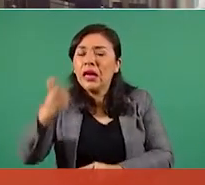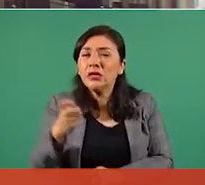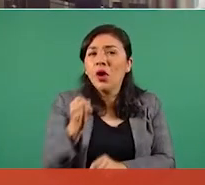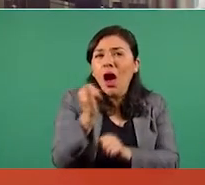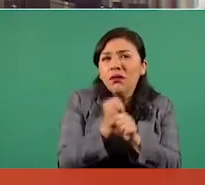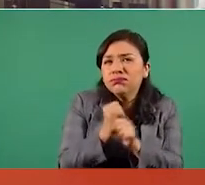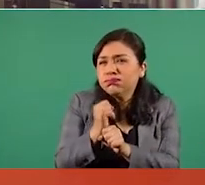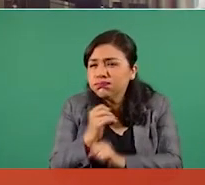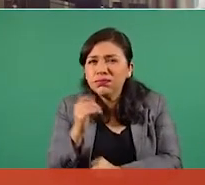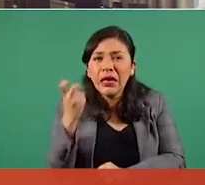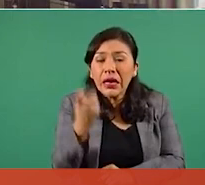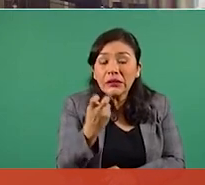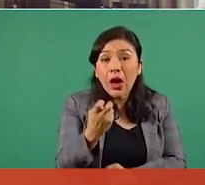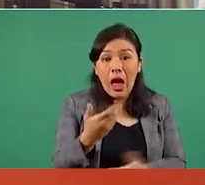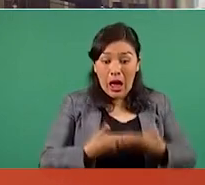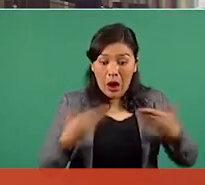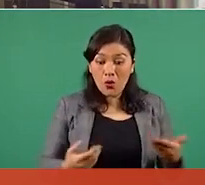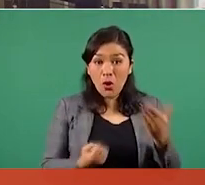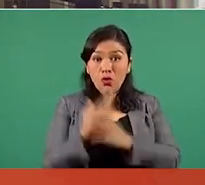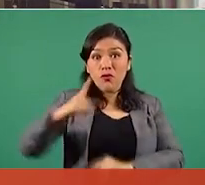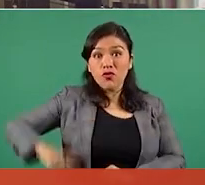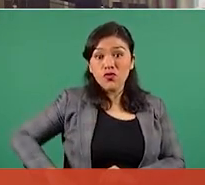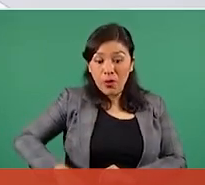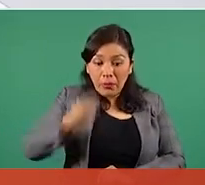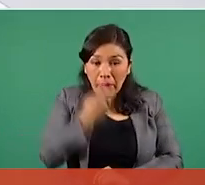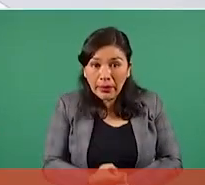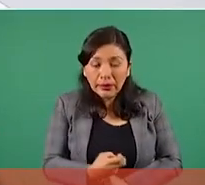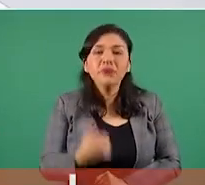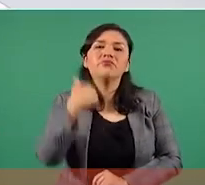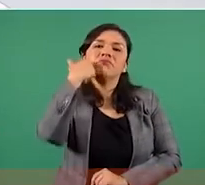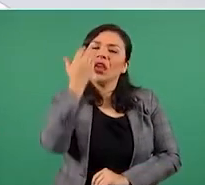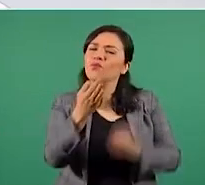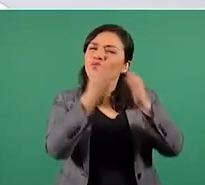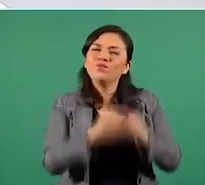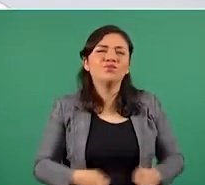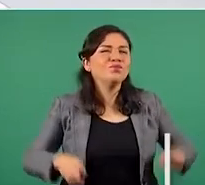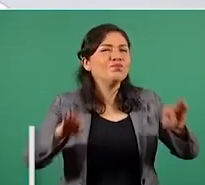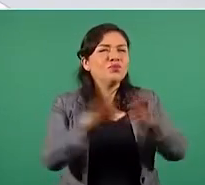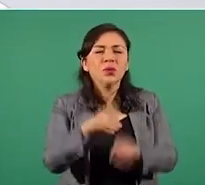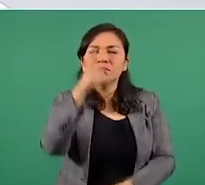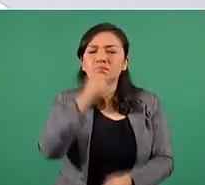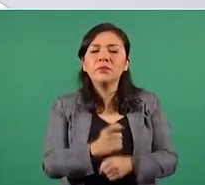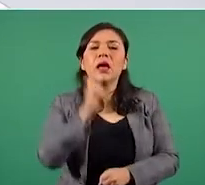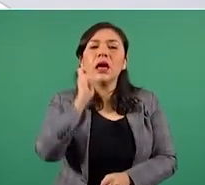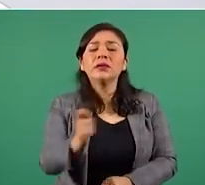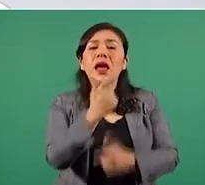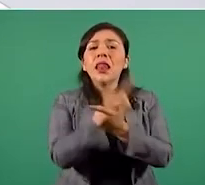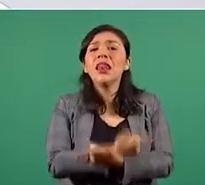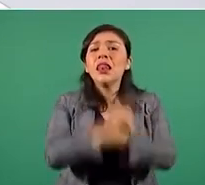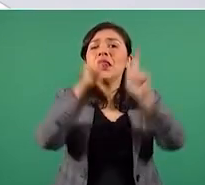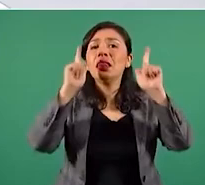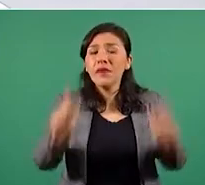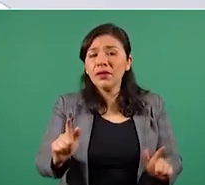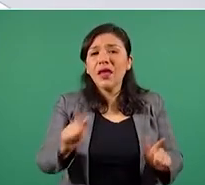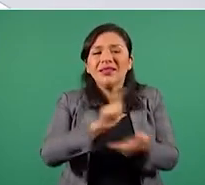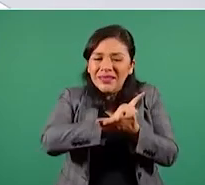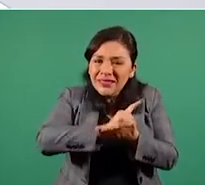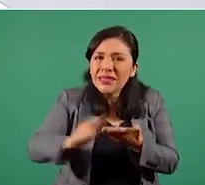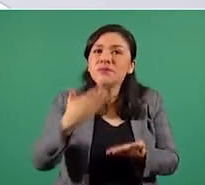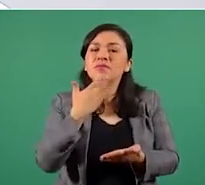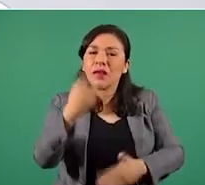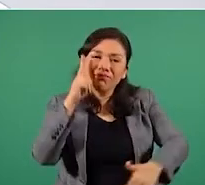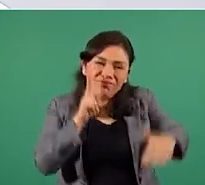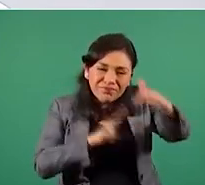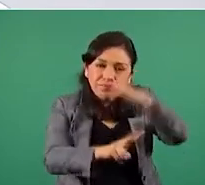este nuevo gobierno tiene como premisa fundamental la libertad y la transparencia.